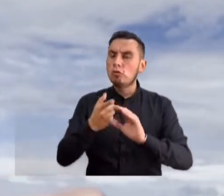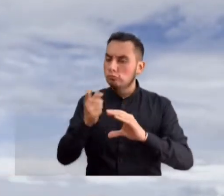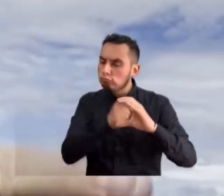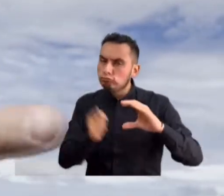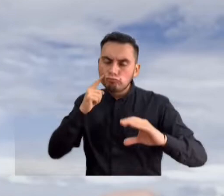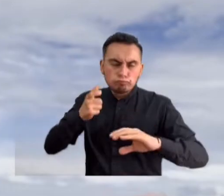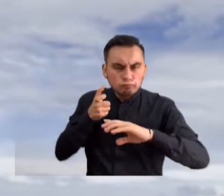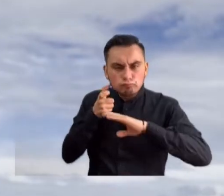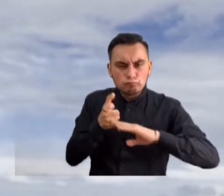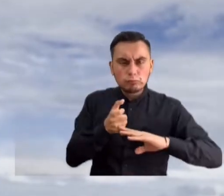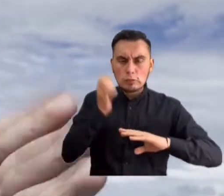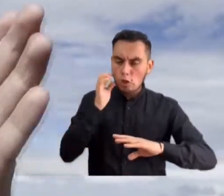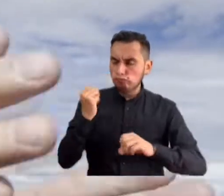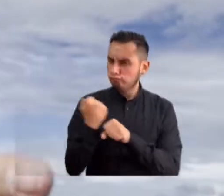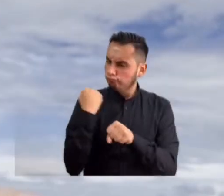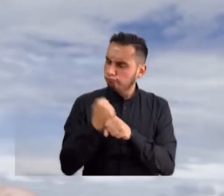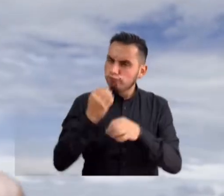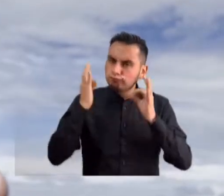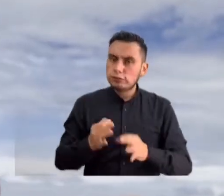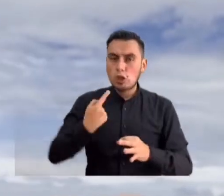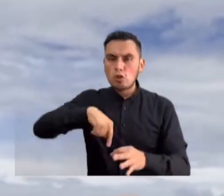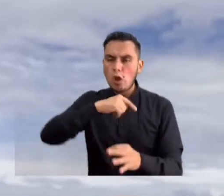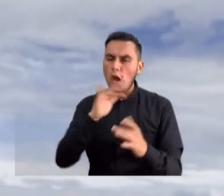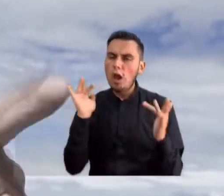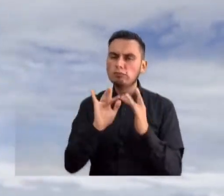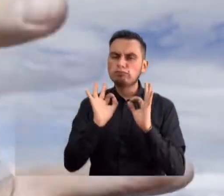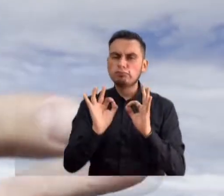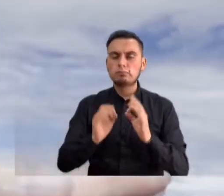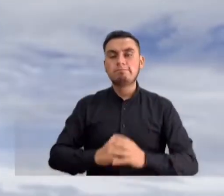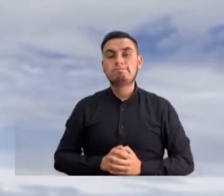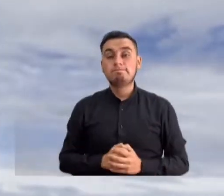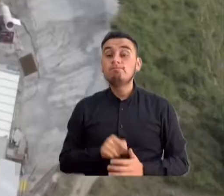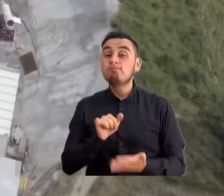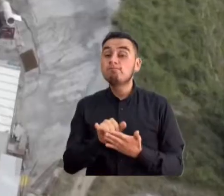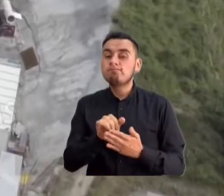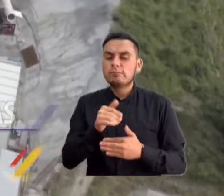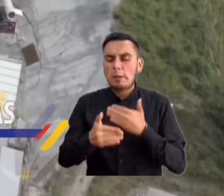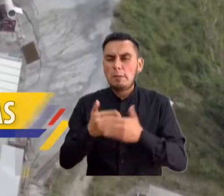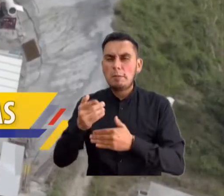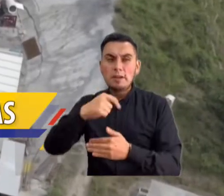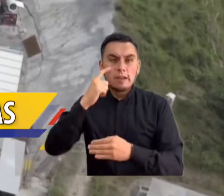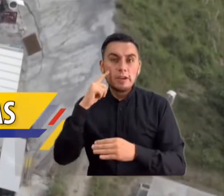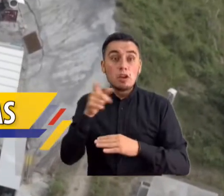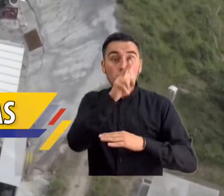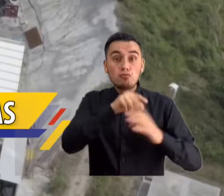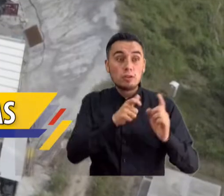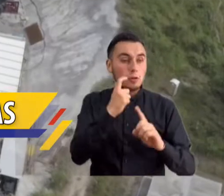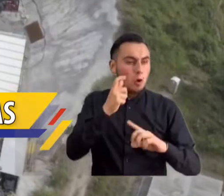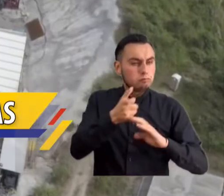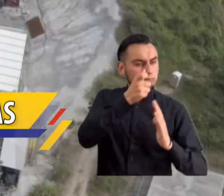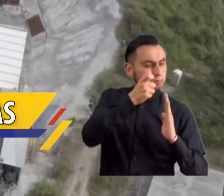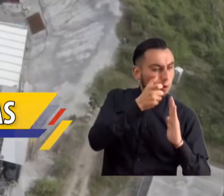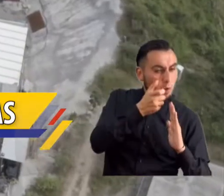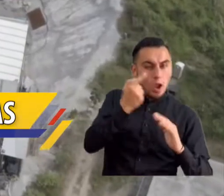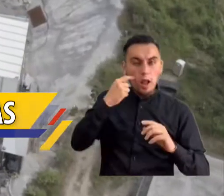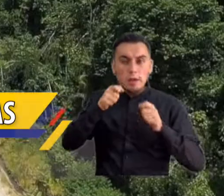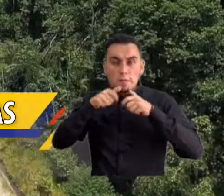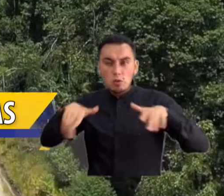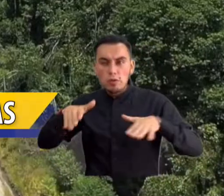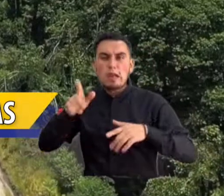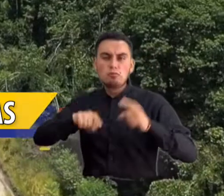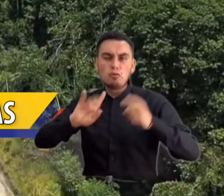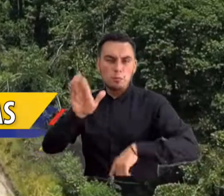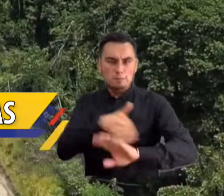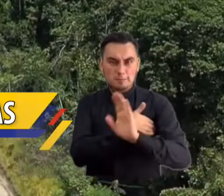Contraloría sí trabaja, la Contraloría sí funciona y sí sirve. El trabajo realizado con las veedurías ciudadanas, las